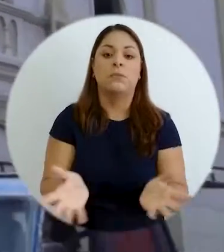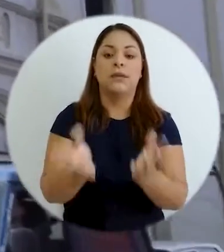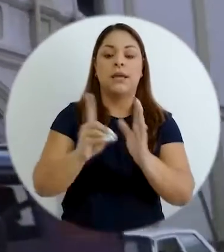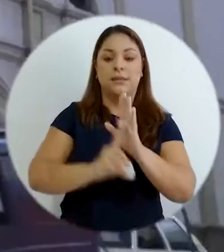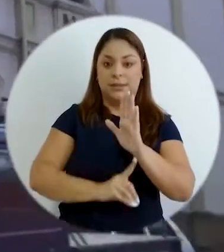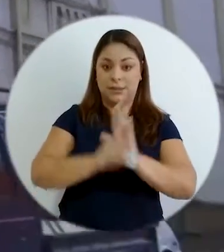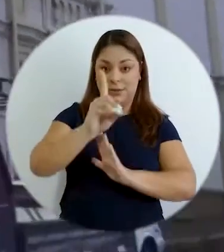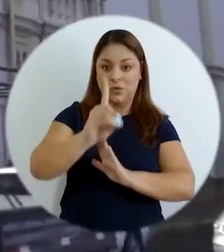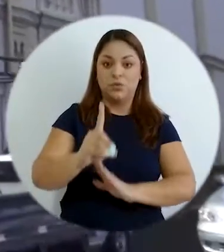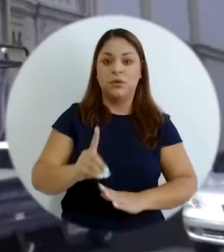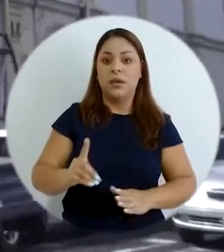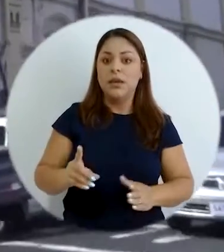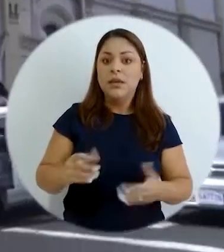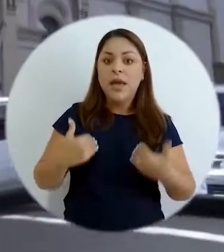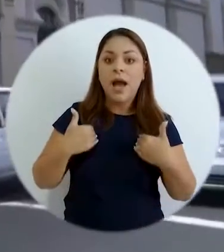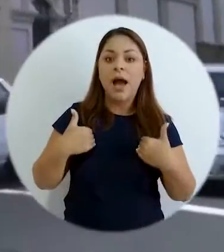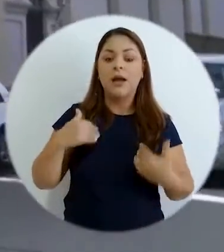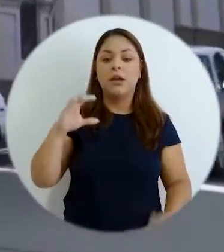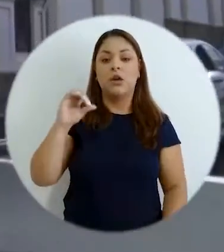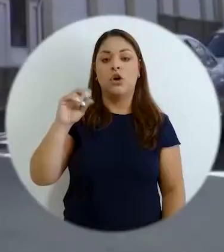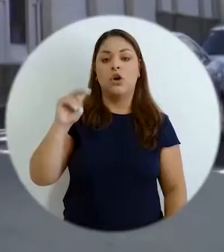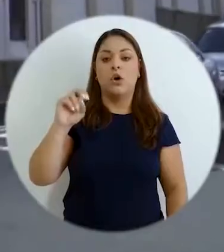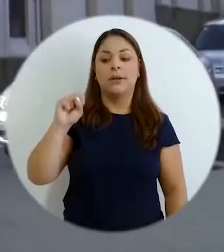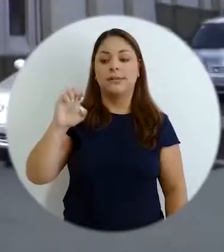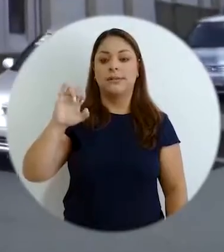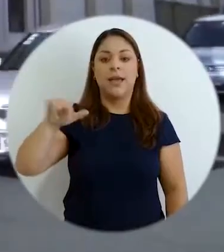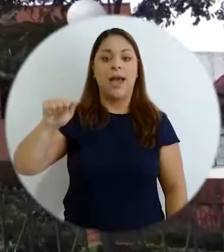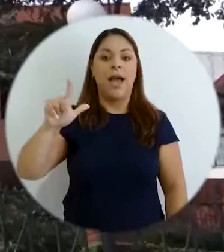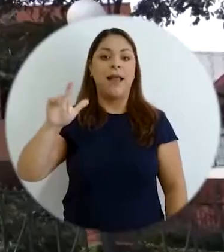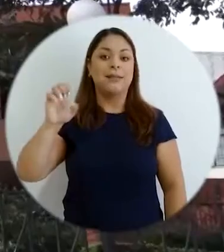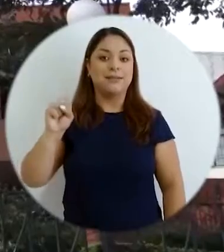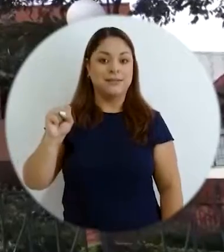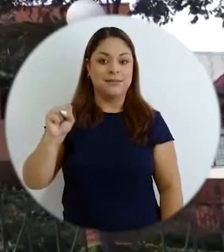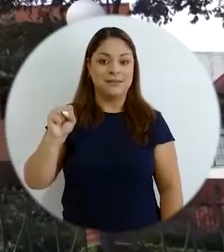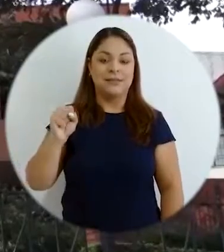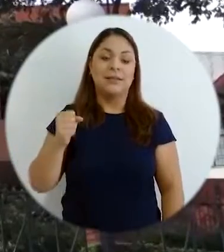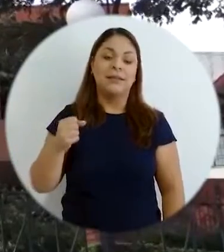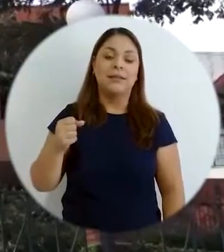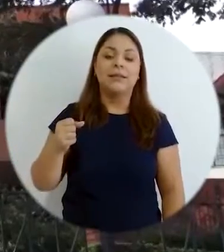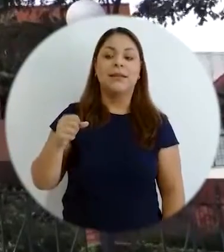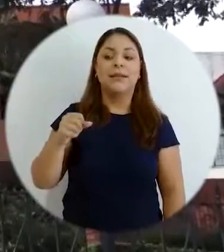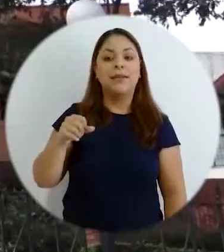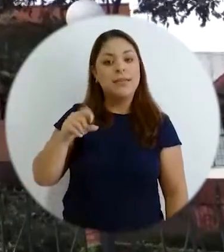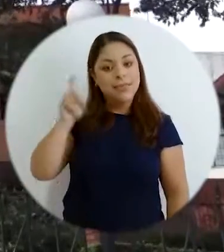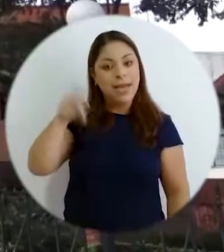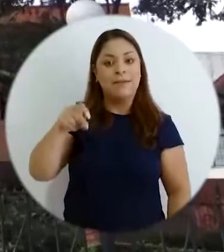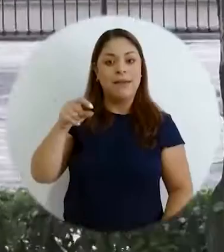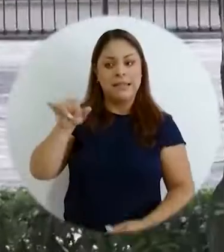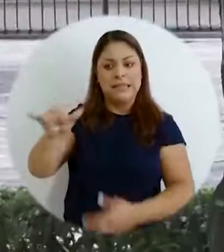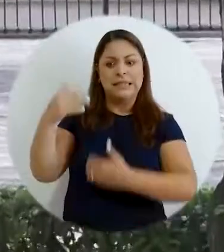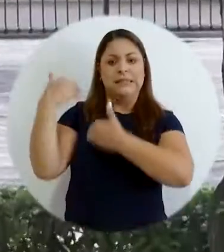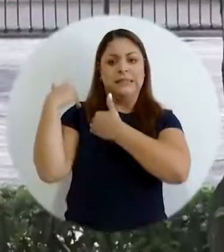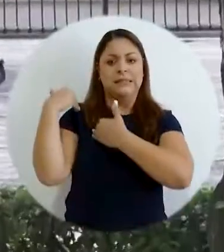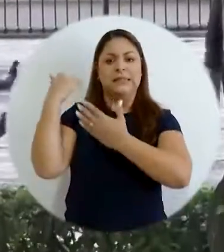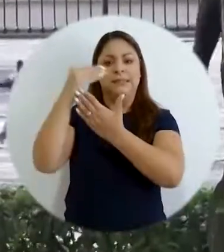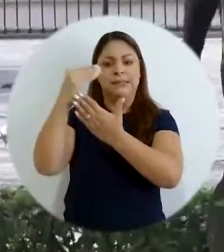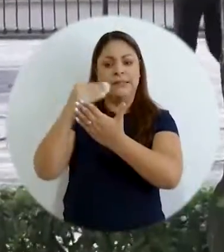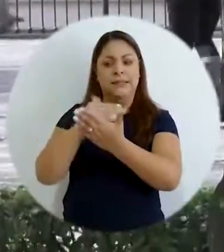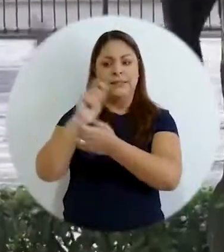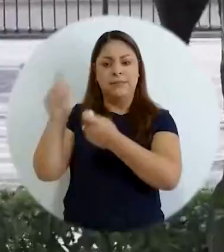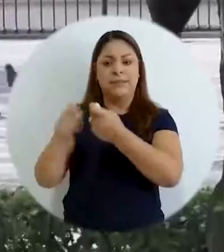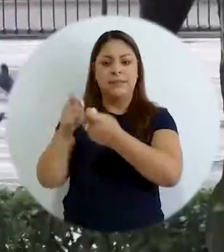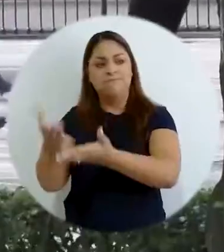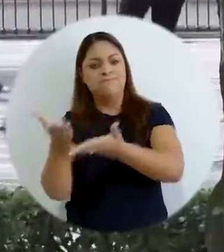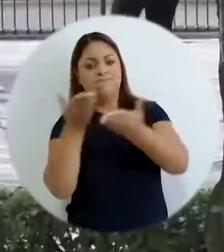propiciando digamos el desarrollo y dentro del gobierno local están los concejales de distrito que son los que llevan esas necesidades específicas de esas